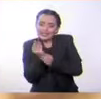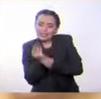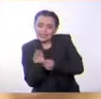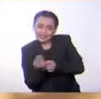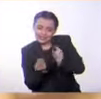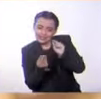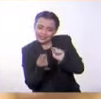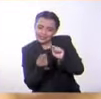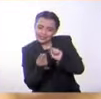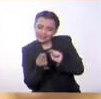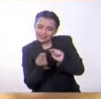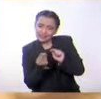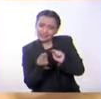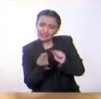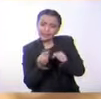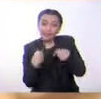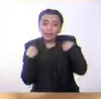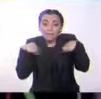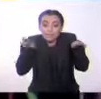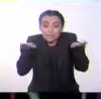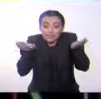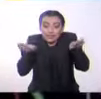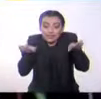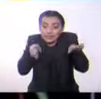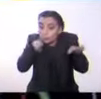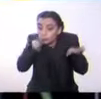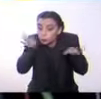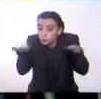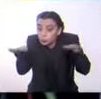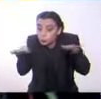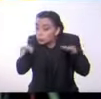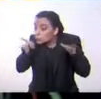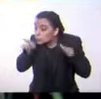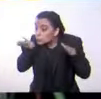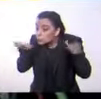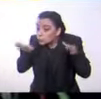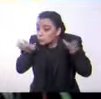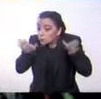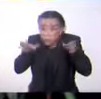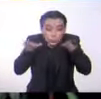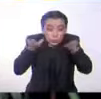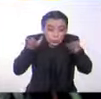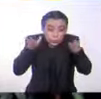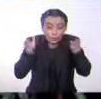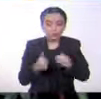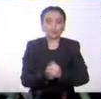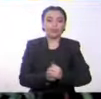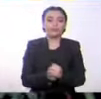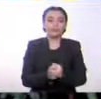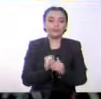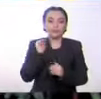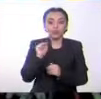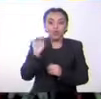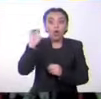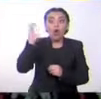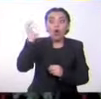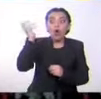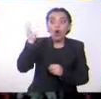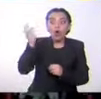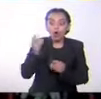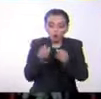aves son los del colibrí. Con respecto al color de los huevos en las aves,